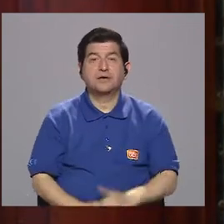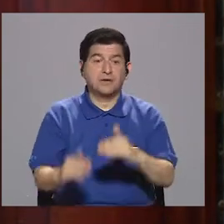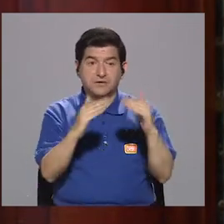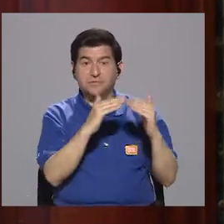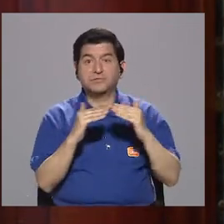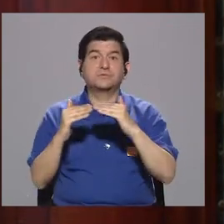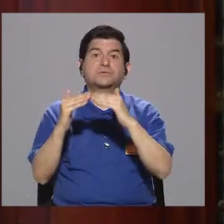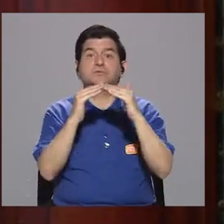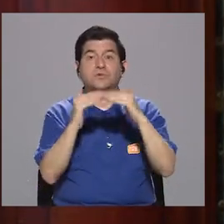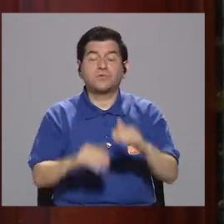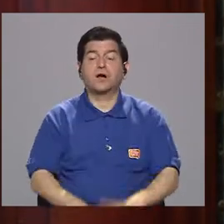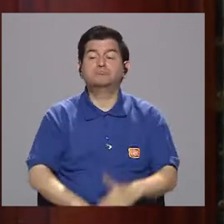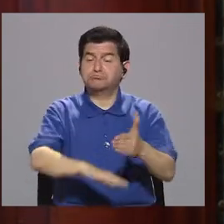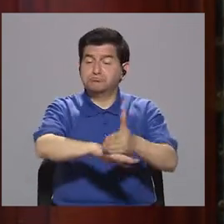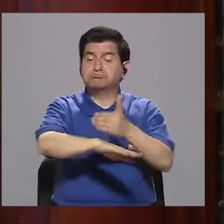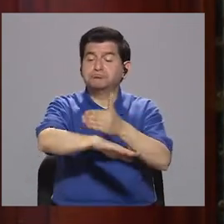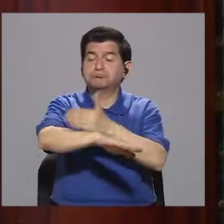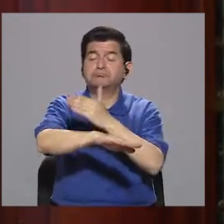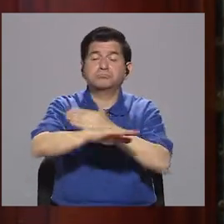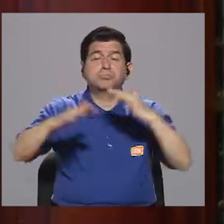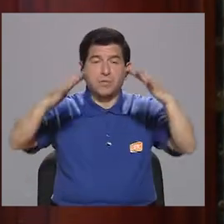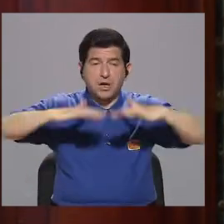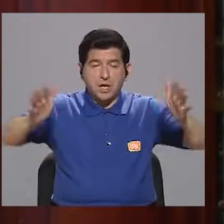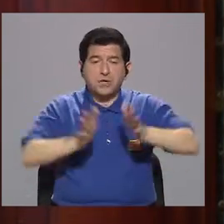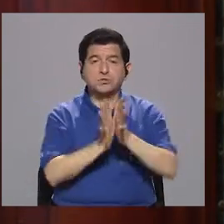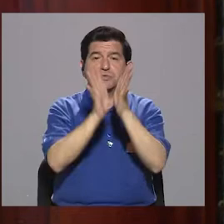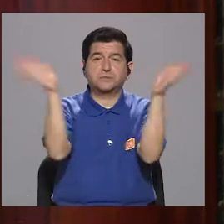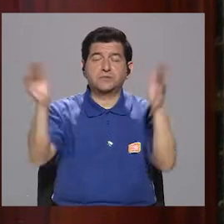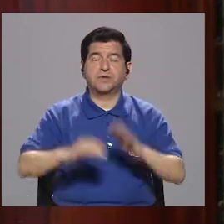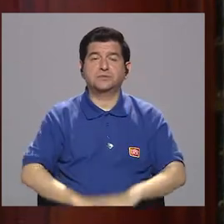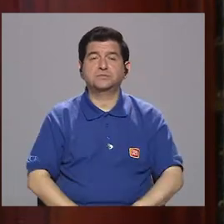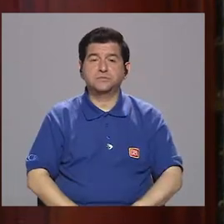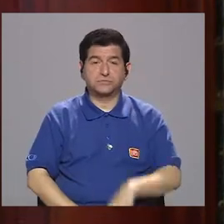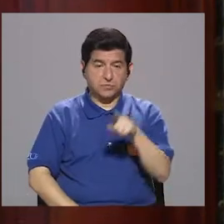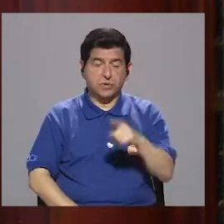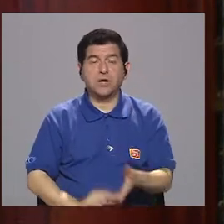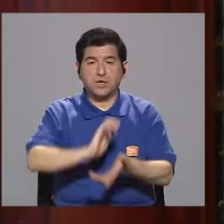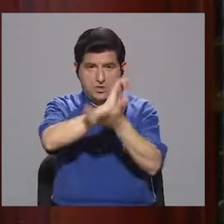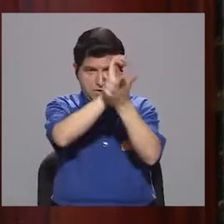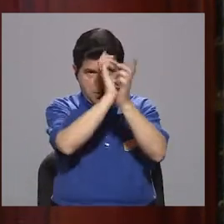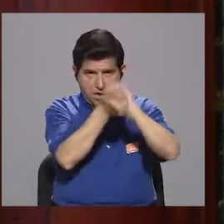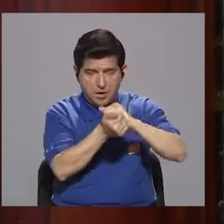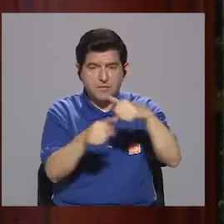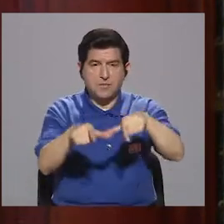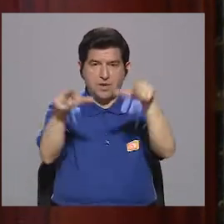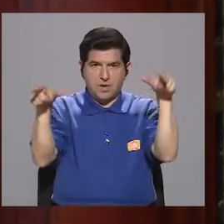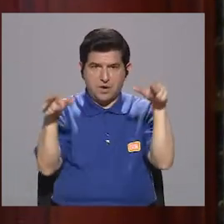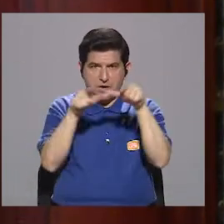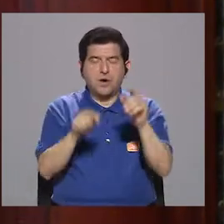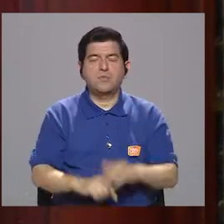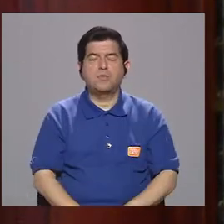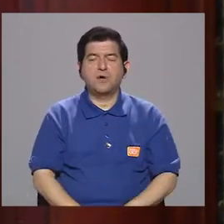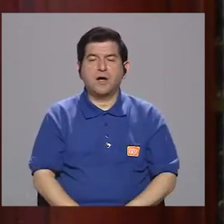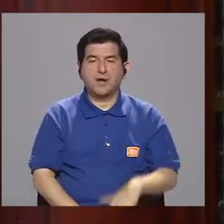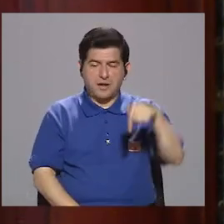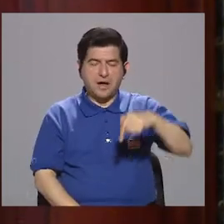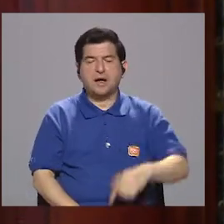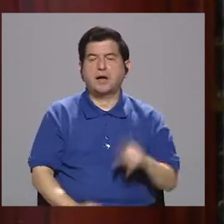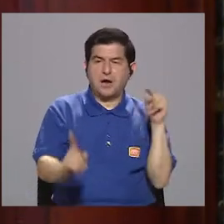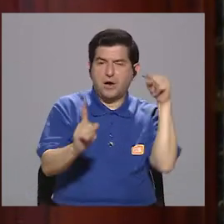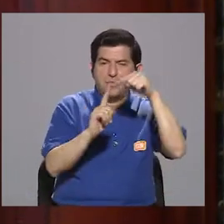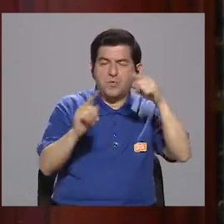ciudad que ha venido mejorando en espacios públicos, que se ha venido convirtiendo en un lugar más destino para vivir,